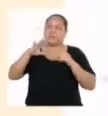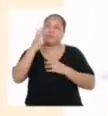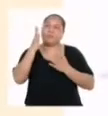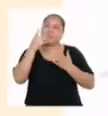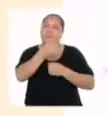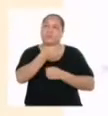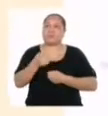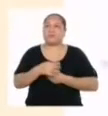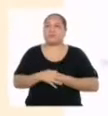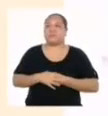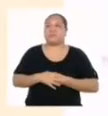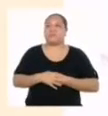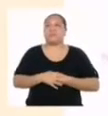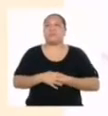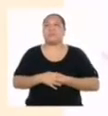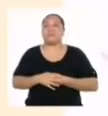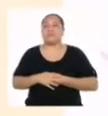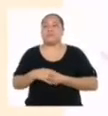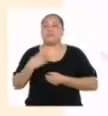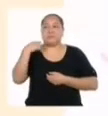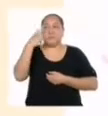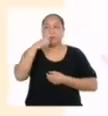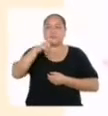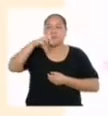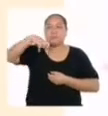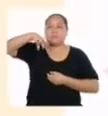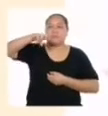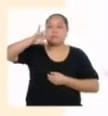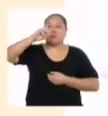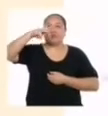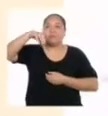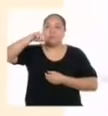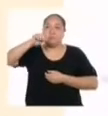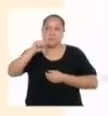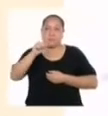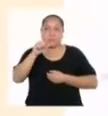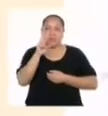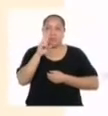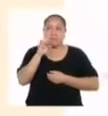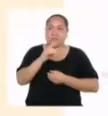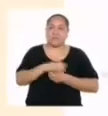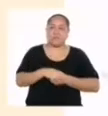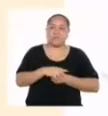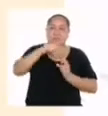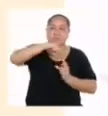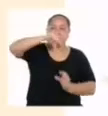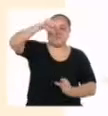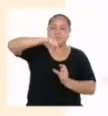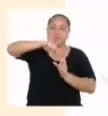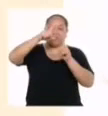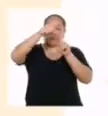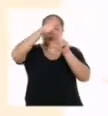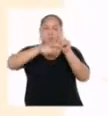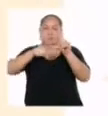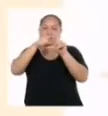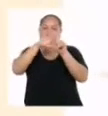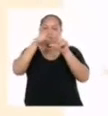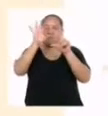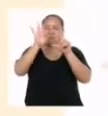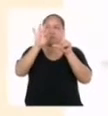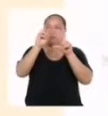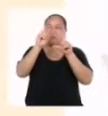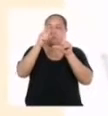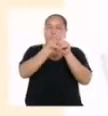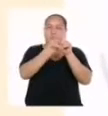algo así. Como puedes ver, se trata de un prisma recto porque las aristas laterales forman un ángulo de 90 grados con la